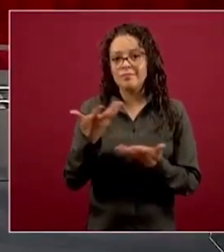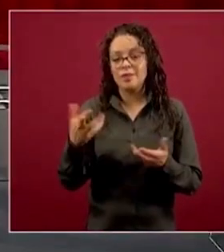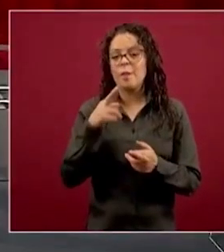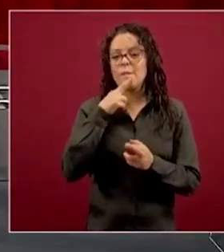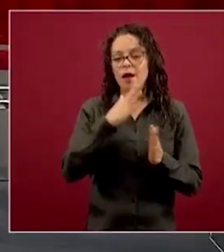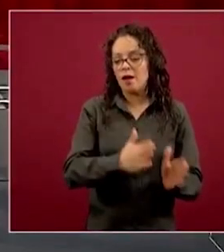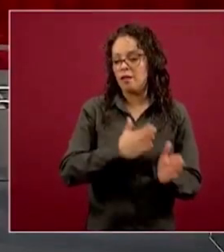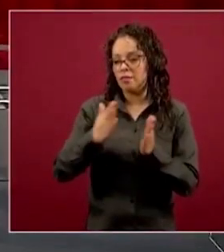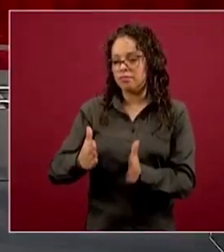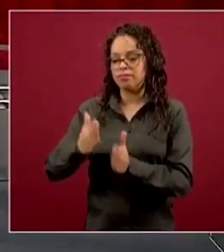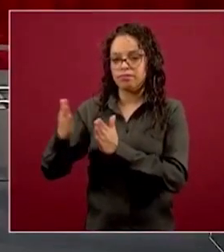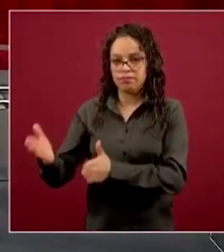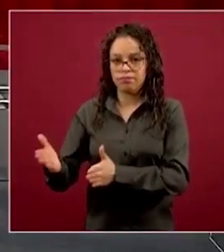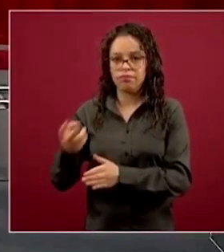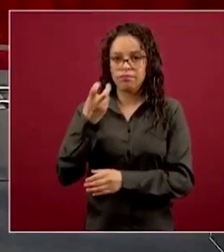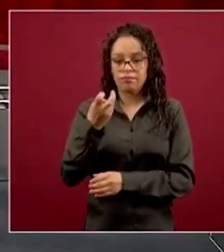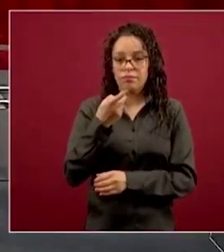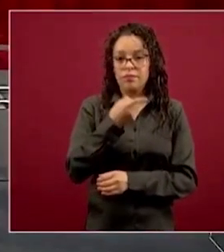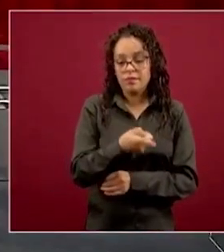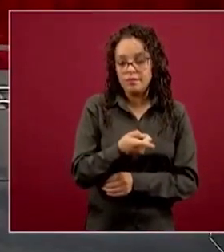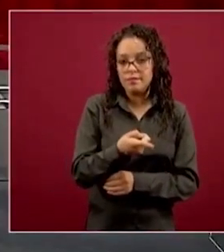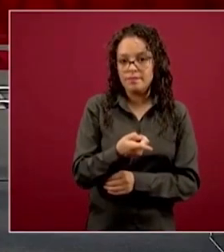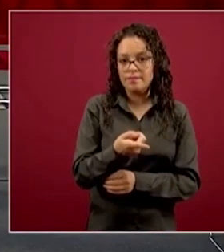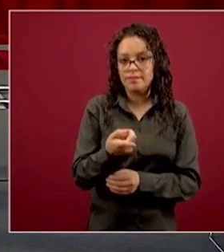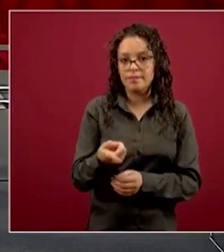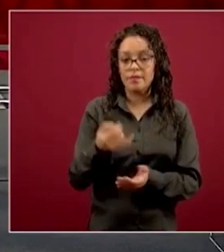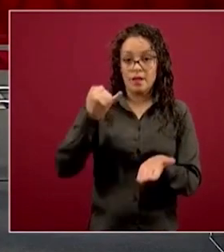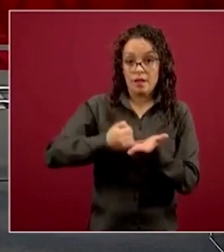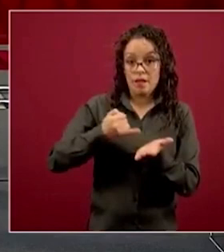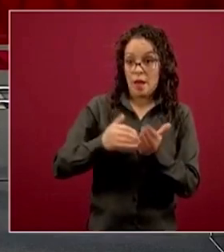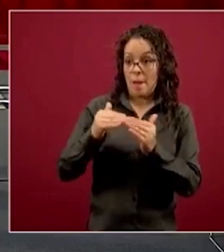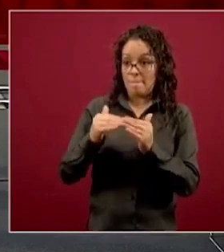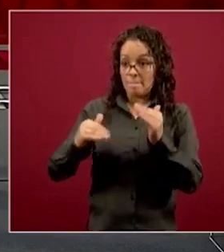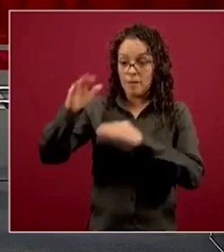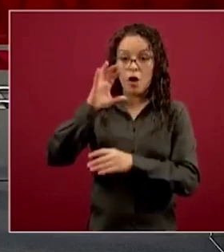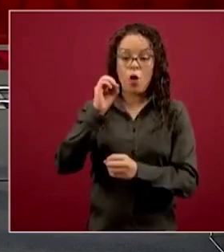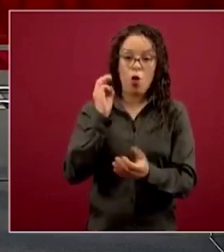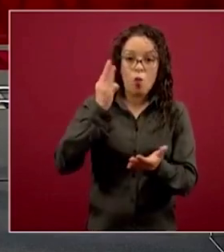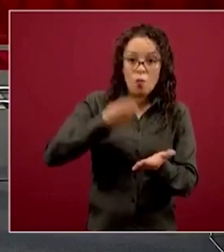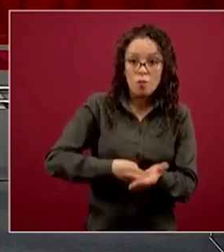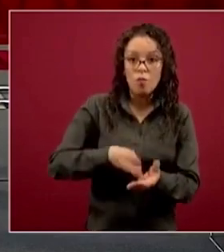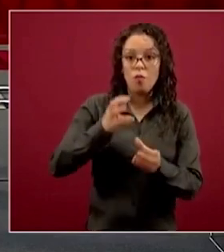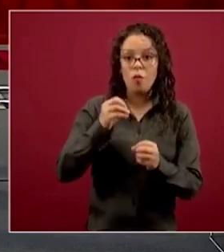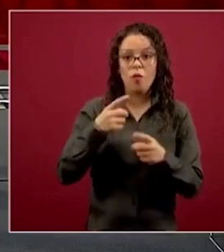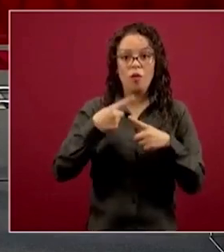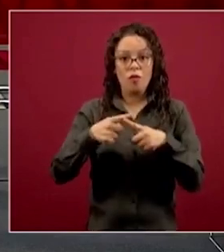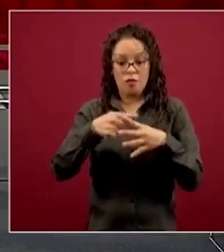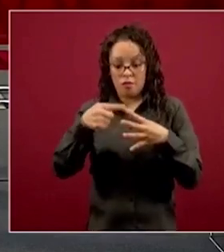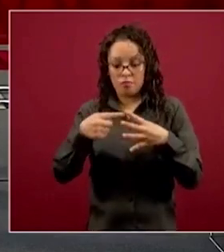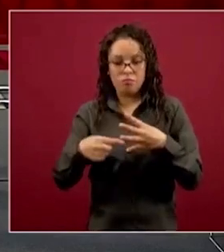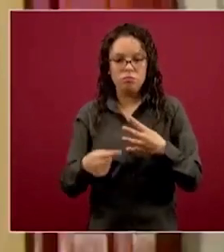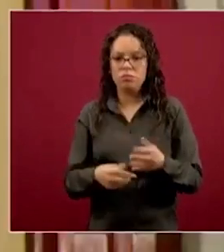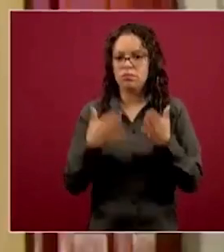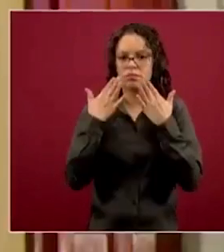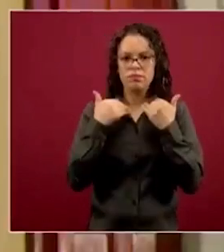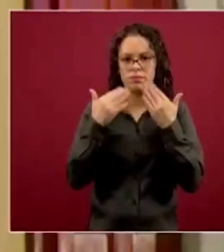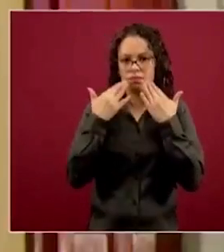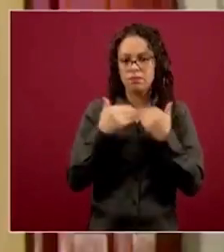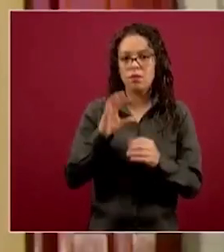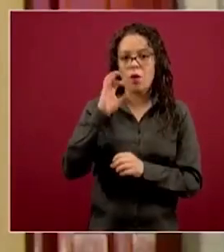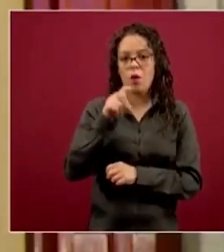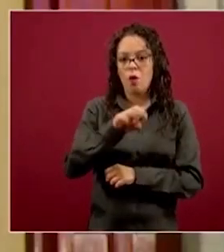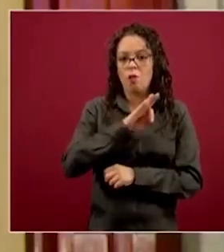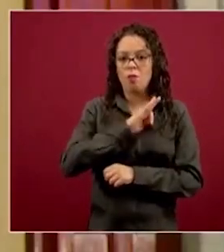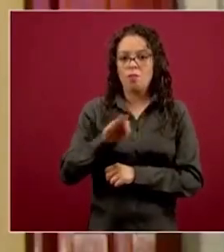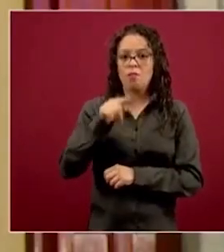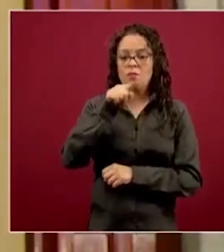Y esto no tendrá ni costos ocultos, ni intereses, ni multas, ni comisiones, ni recargos, ni reportes en el Buró de Crédito.